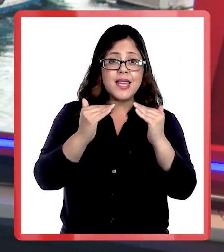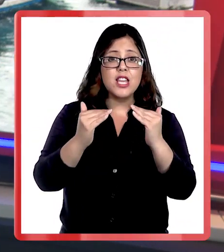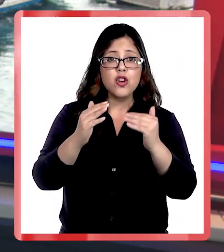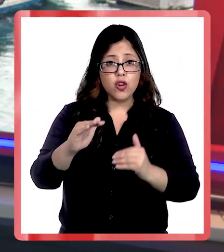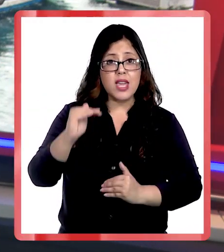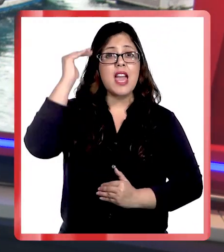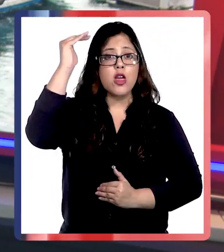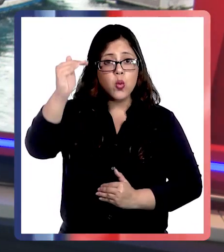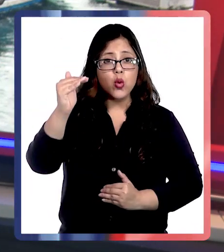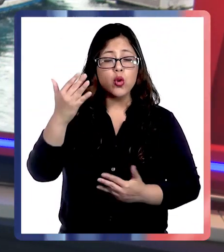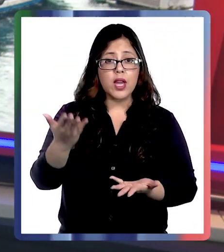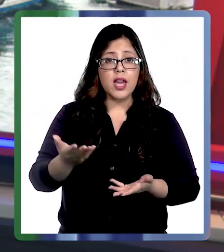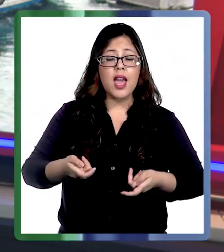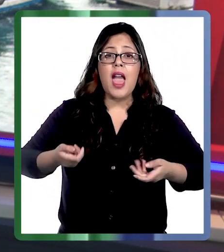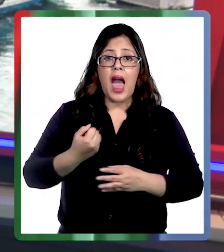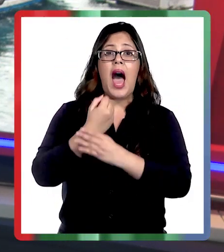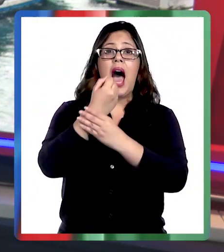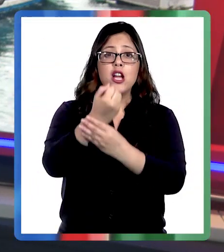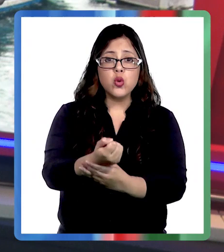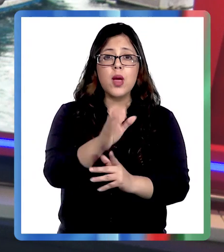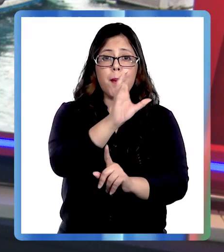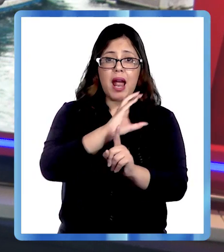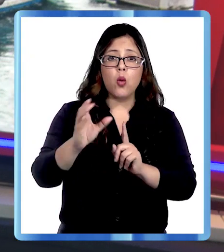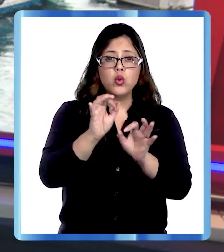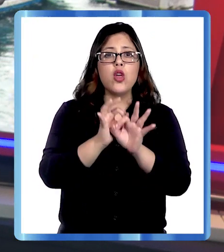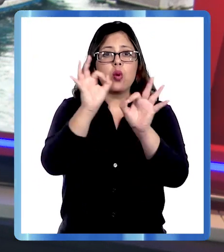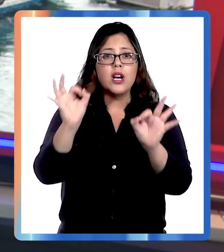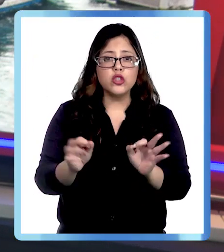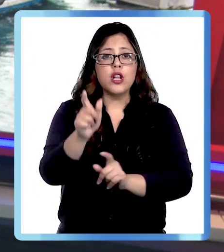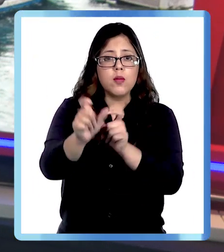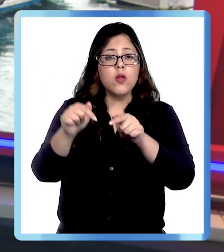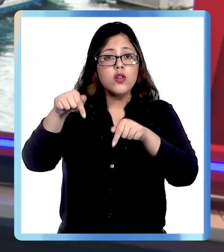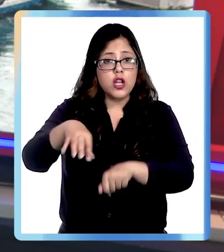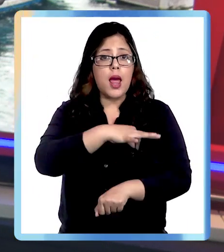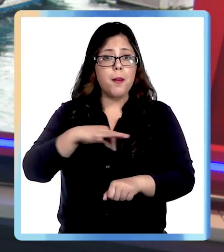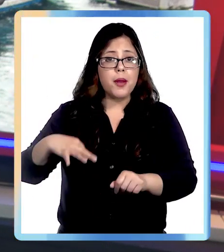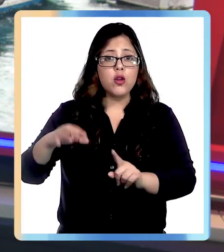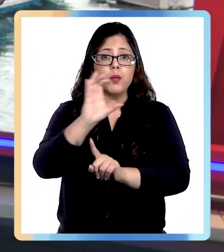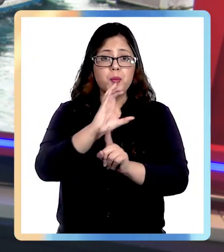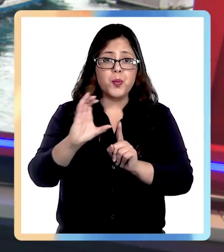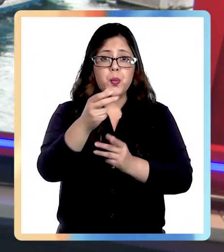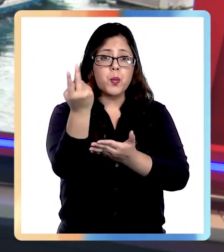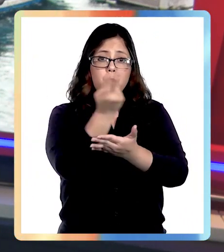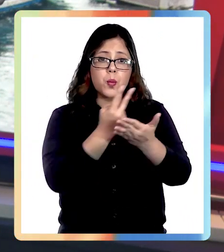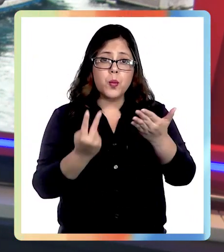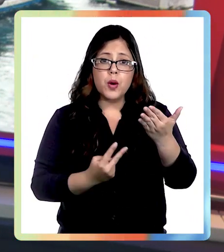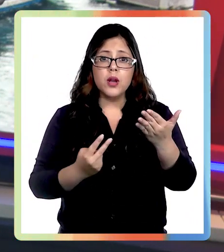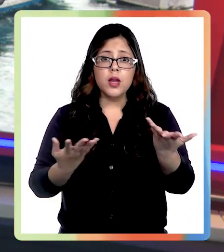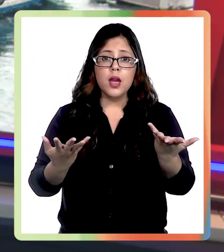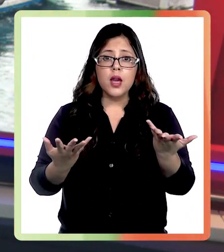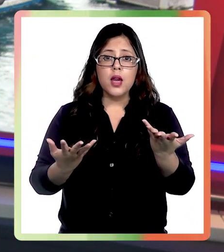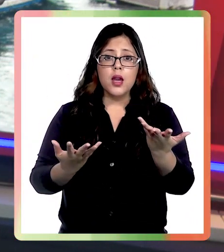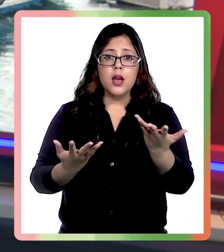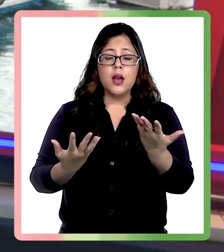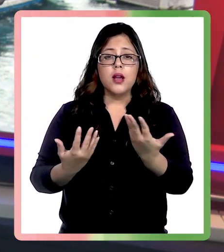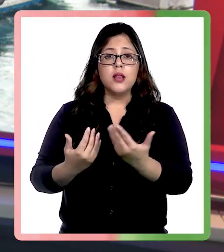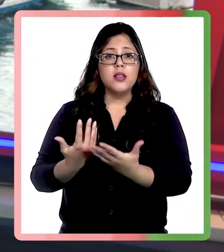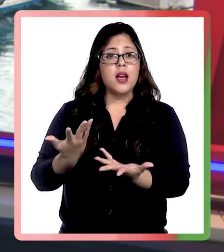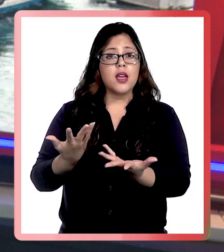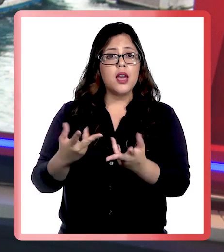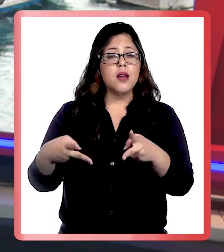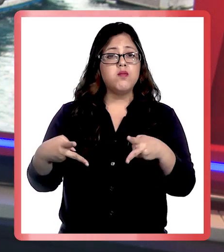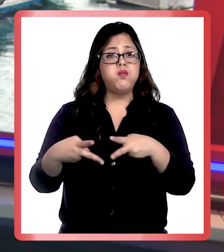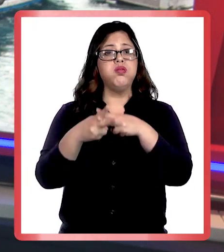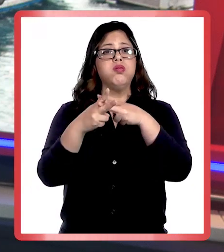aporte a la cultura y la educación de los habitantes de la zona. Pero ahora el Ministerio de las Culturas y las Artes cortó el financiamiento a la